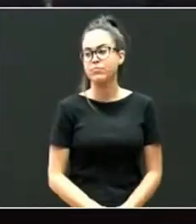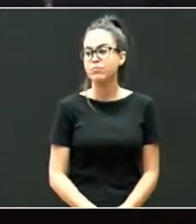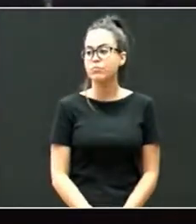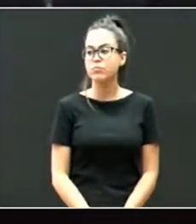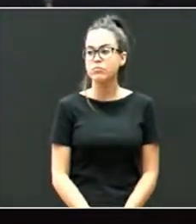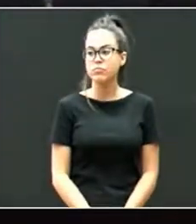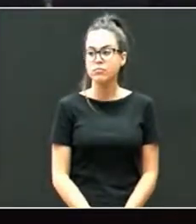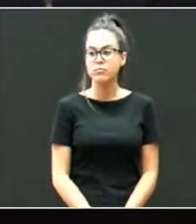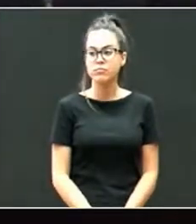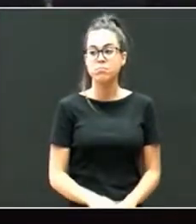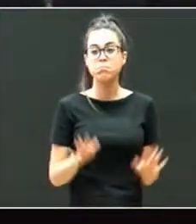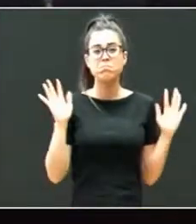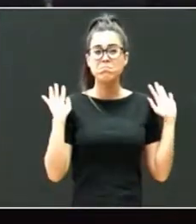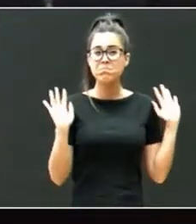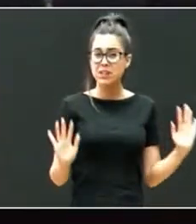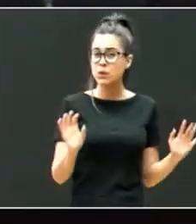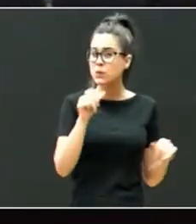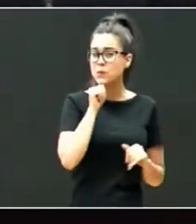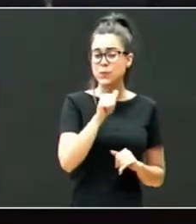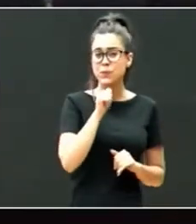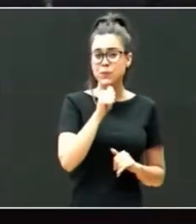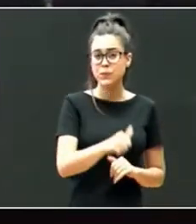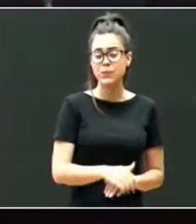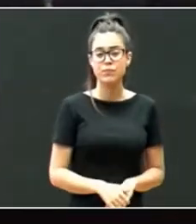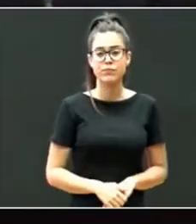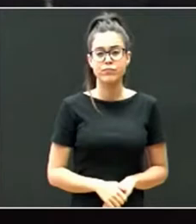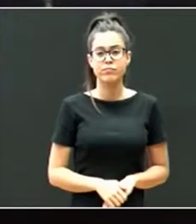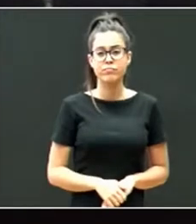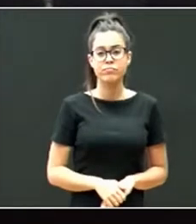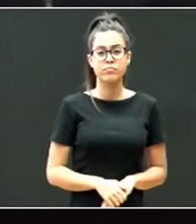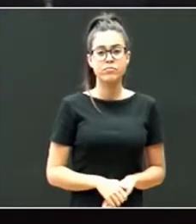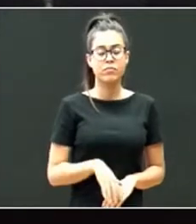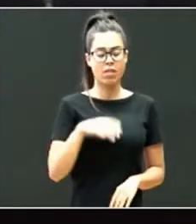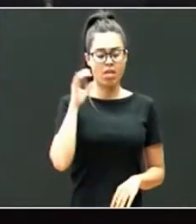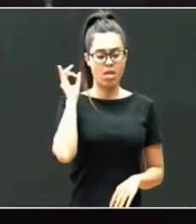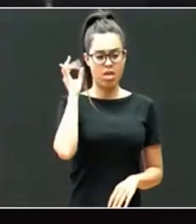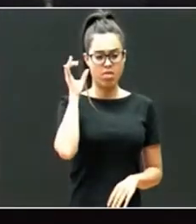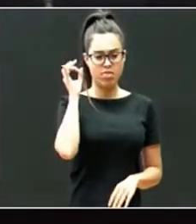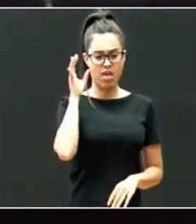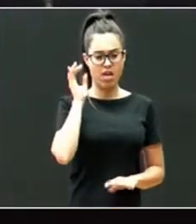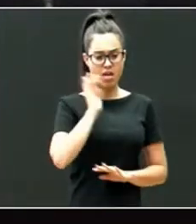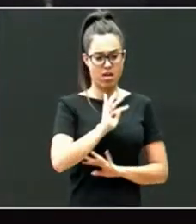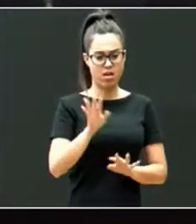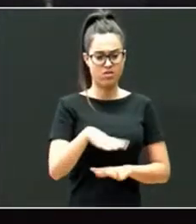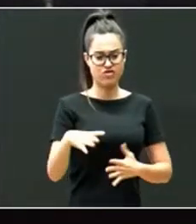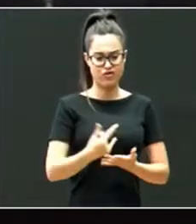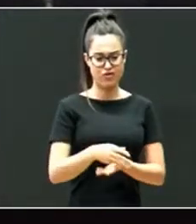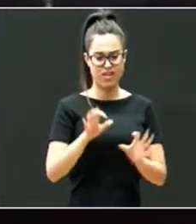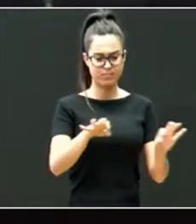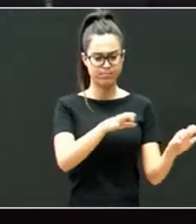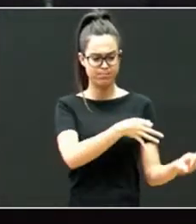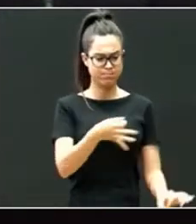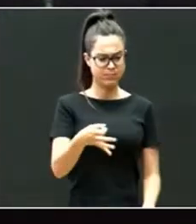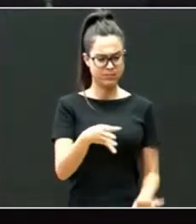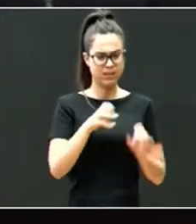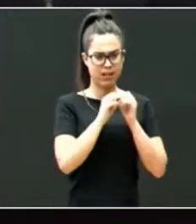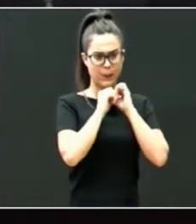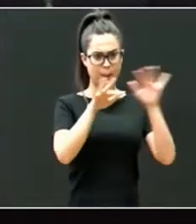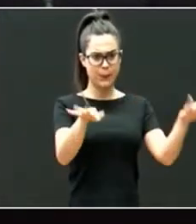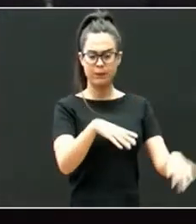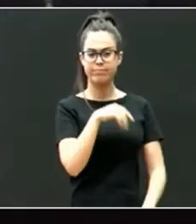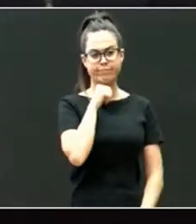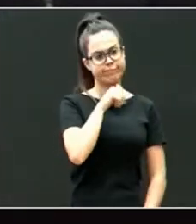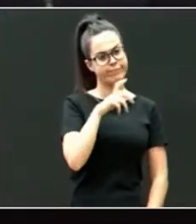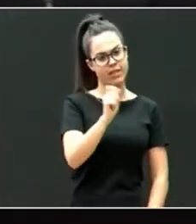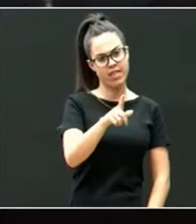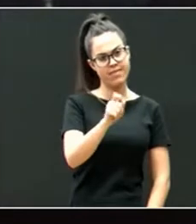tampoco quiero transmitir la idea de que esto es todo así. No siempre es